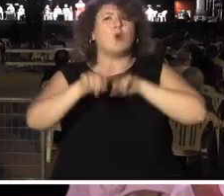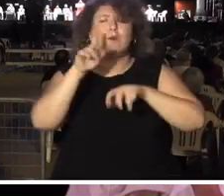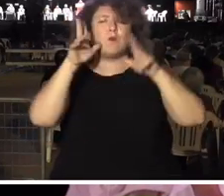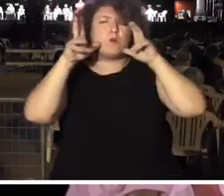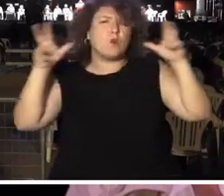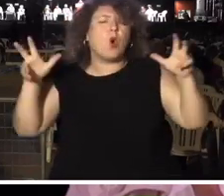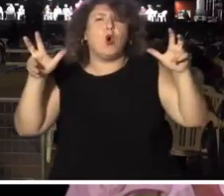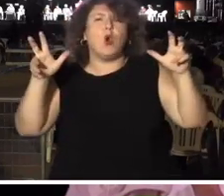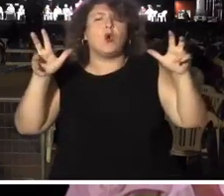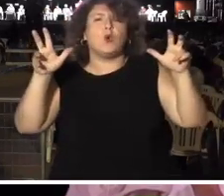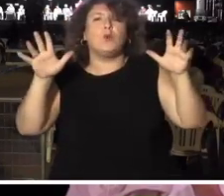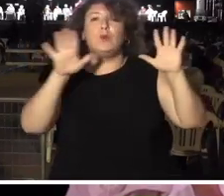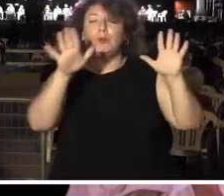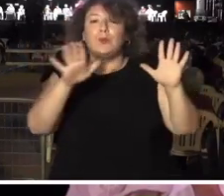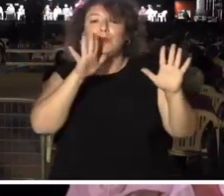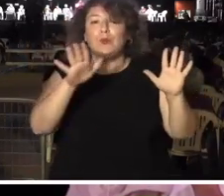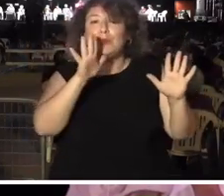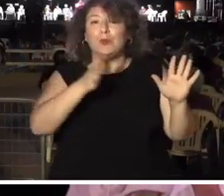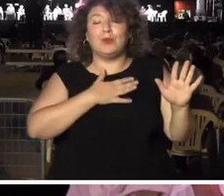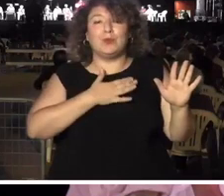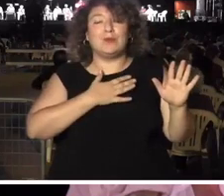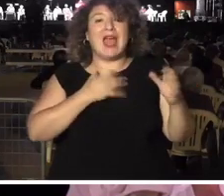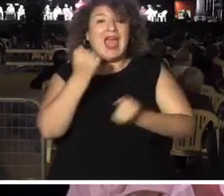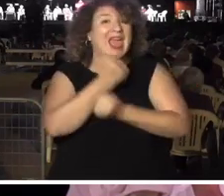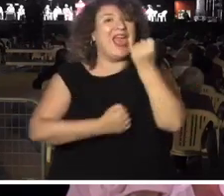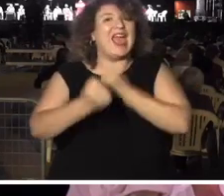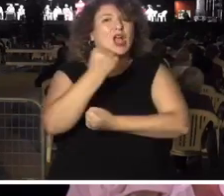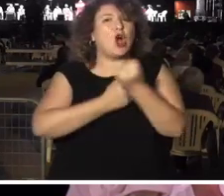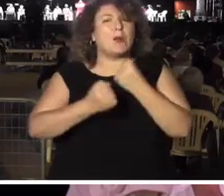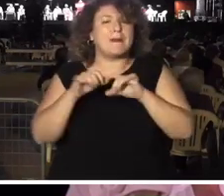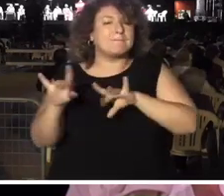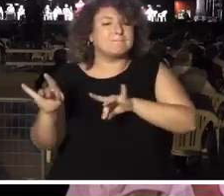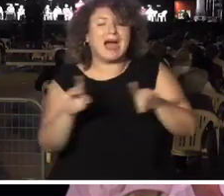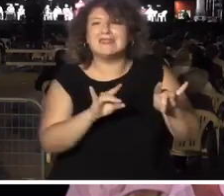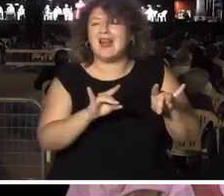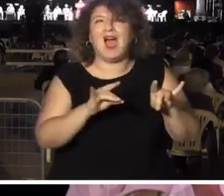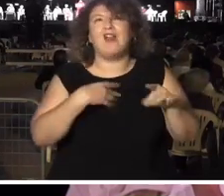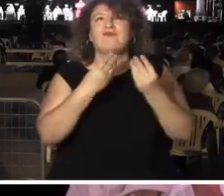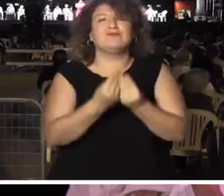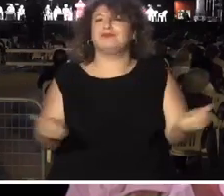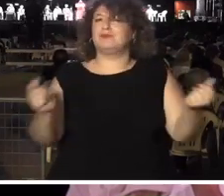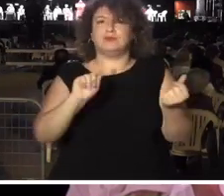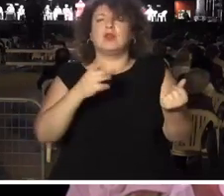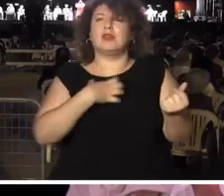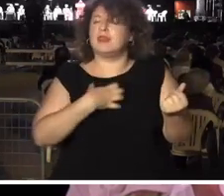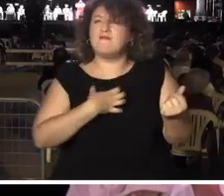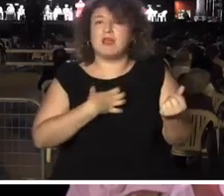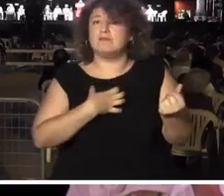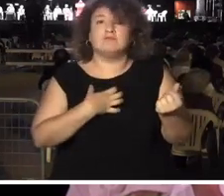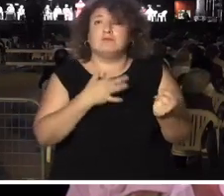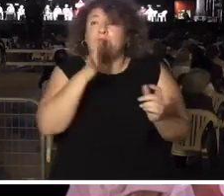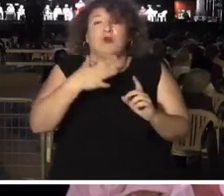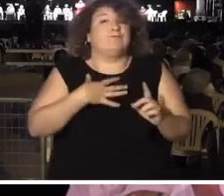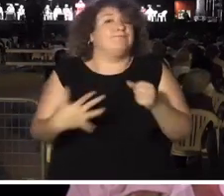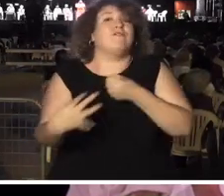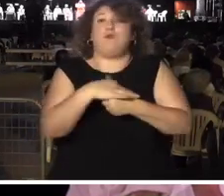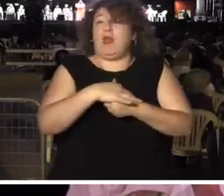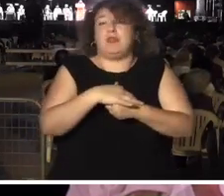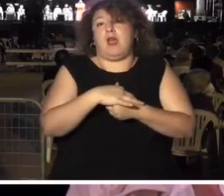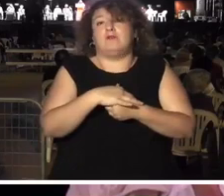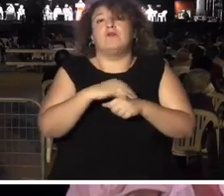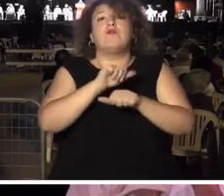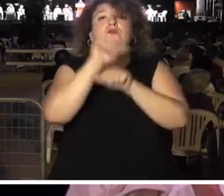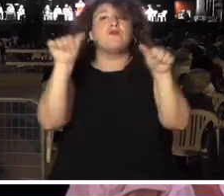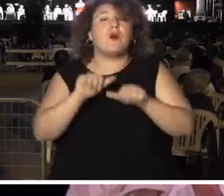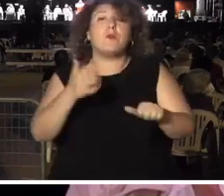porque la reducción de la esfera material de la economía es obligatoria, viene por las buenas o por las malas. Por las malas